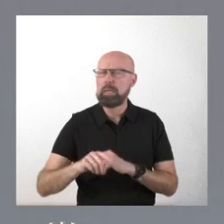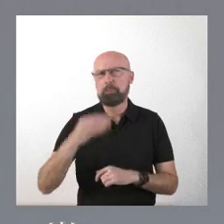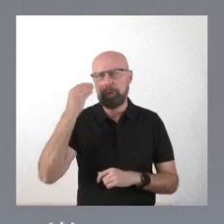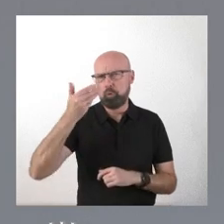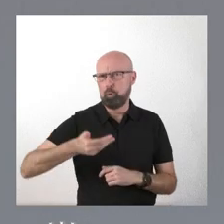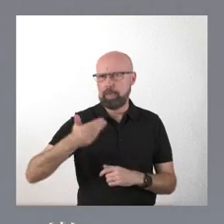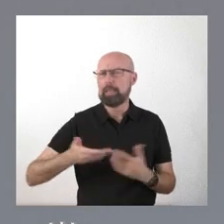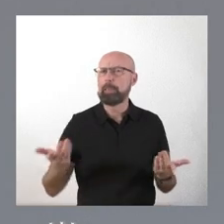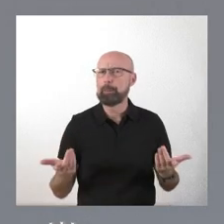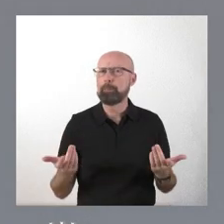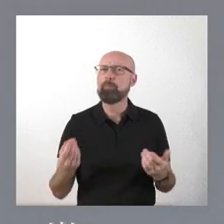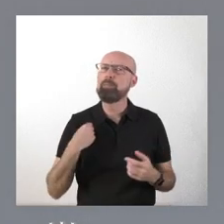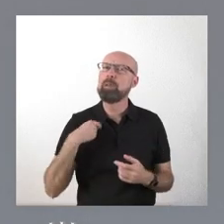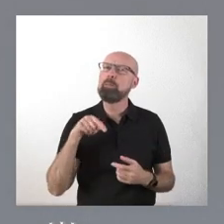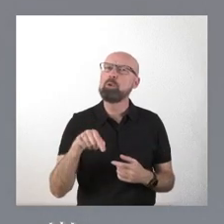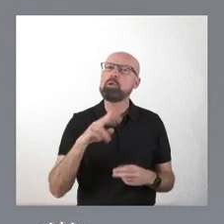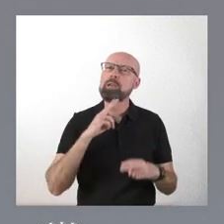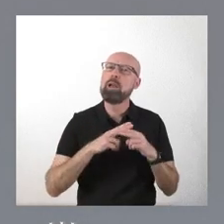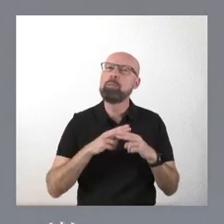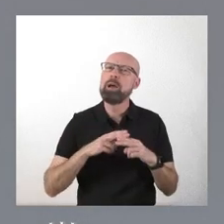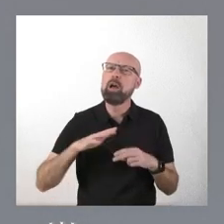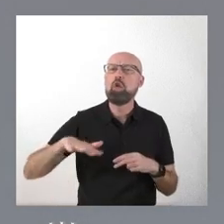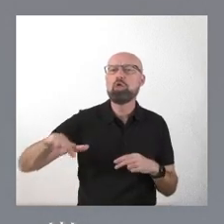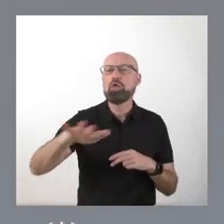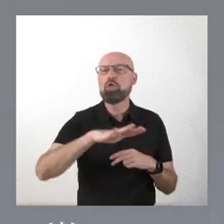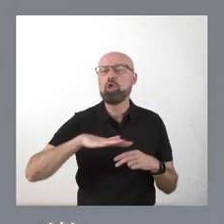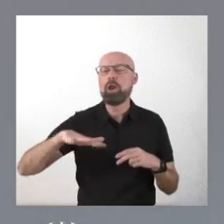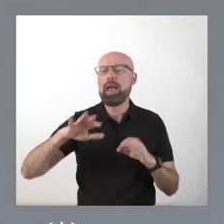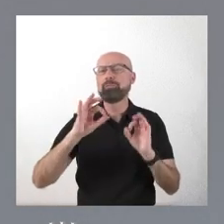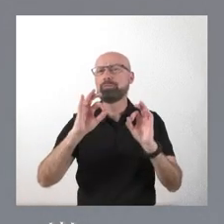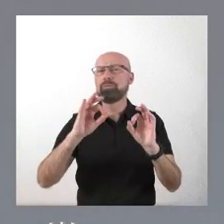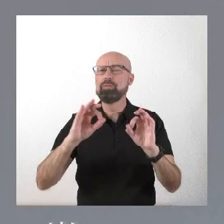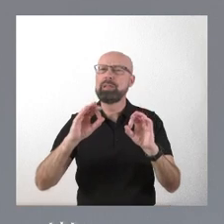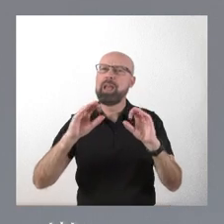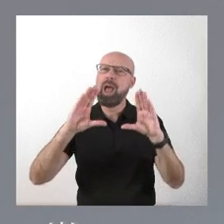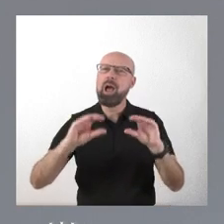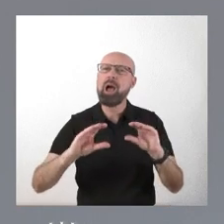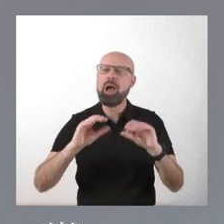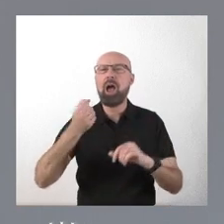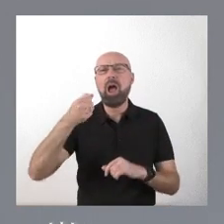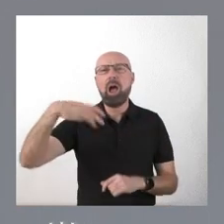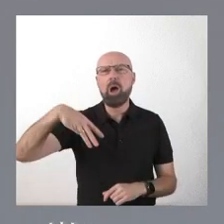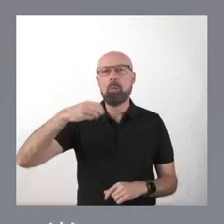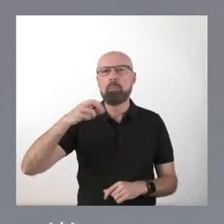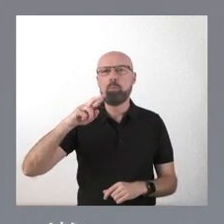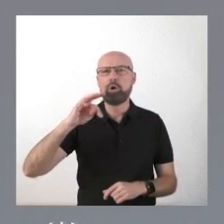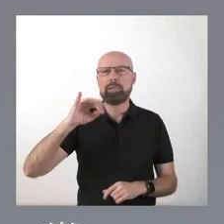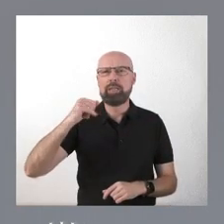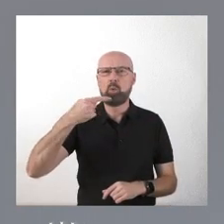es el de las zonas de amortiguamiento. Usted declara un bit